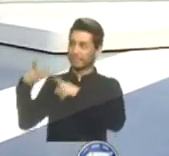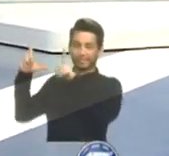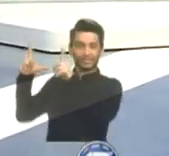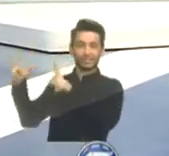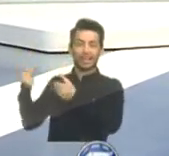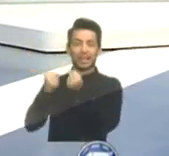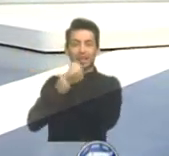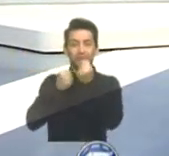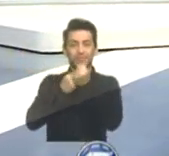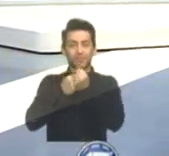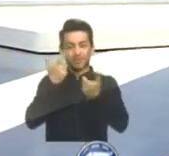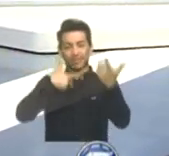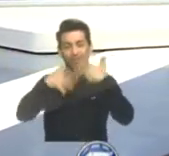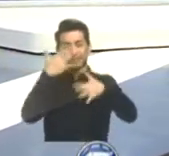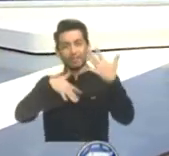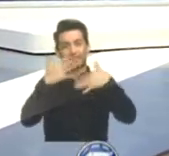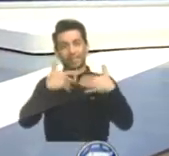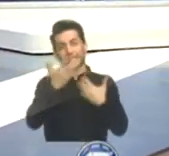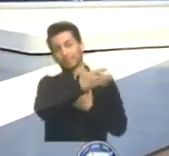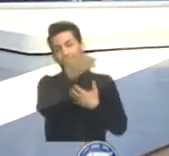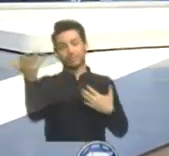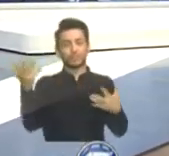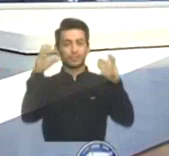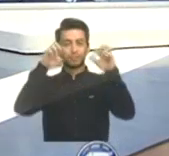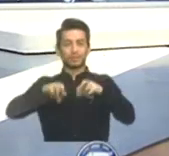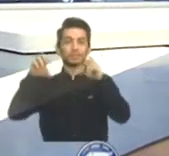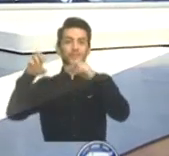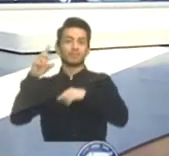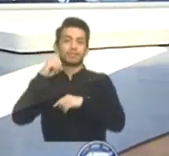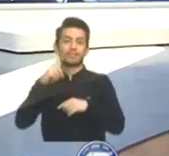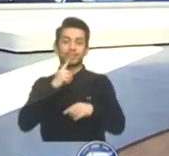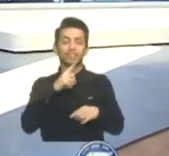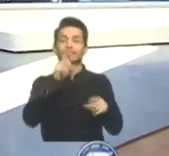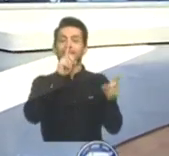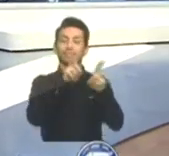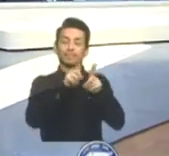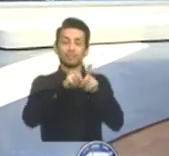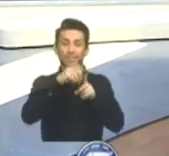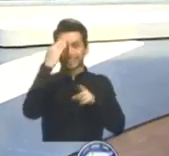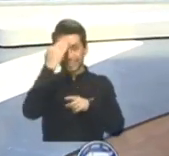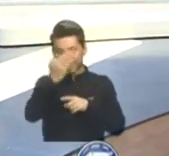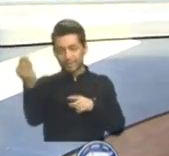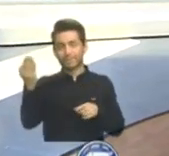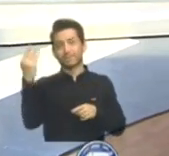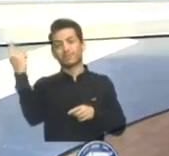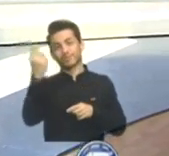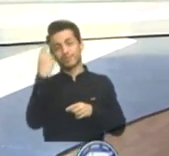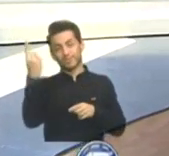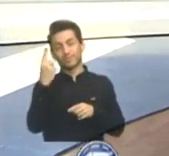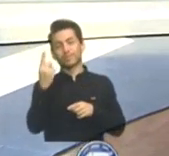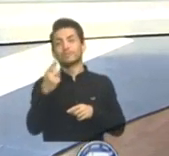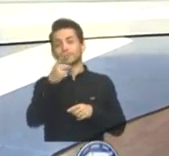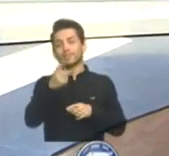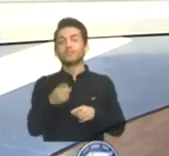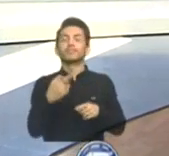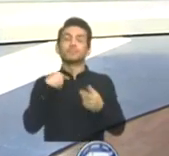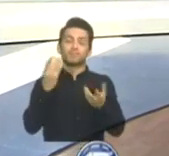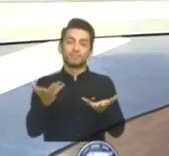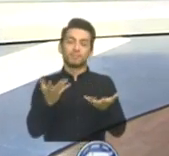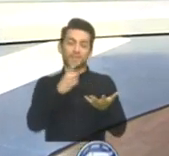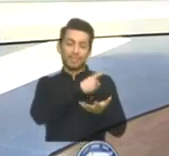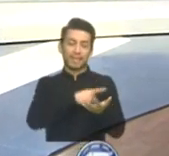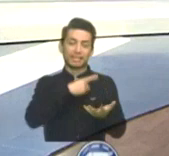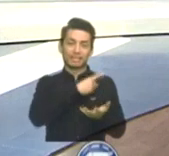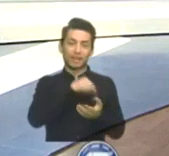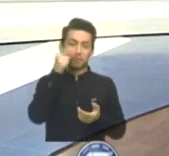las noticias a nuestro público sordomudo. También saludamos a todos ustedes y, por supuesto, les deseamos lo mejor para esta